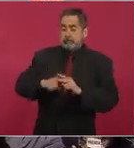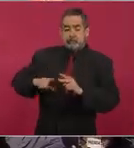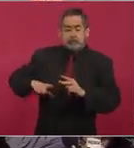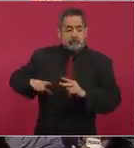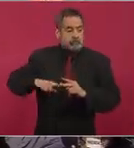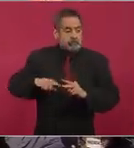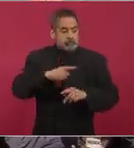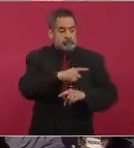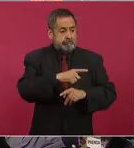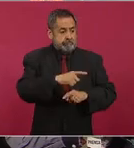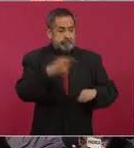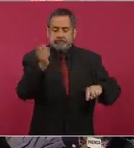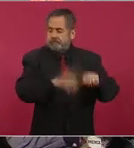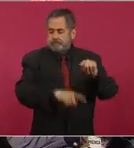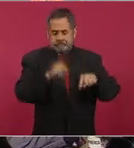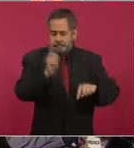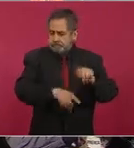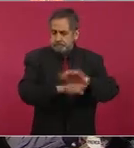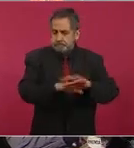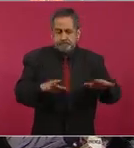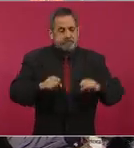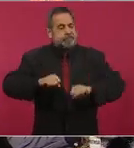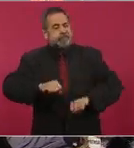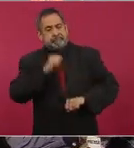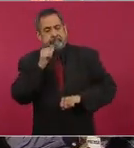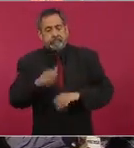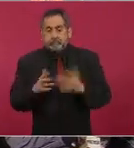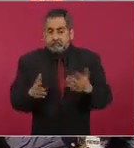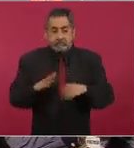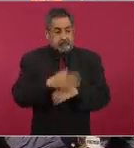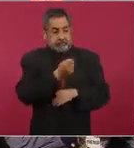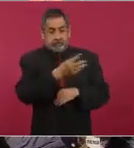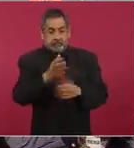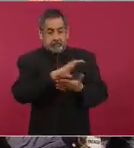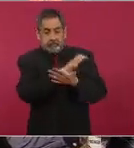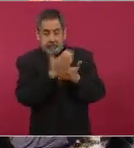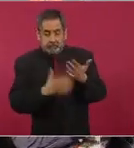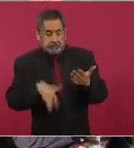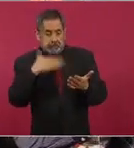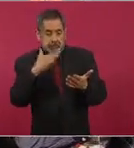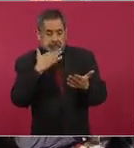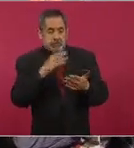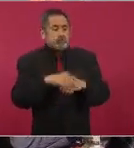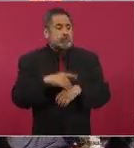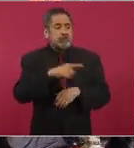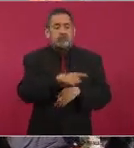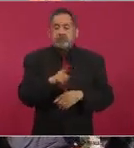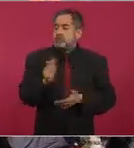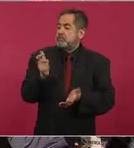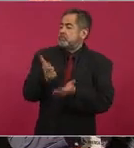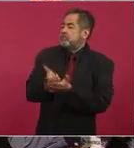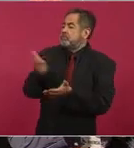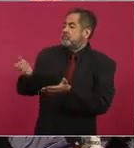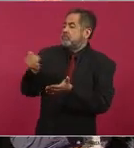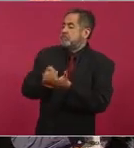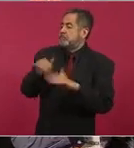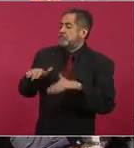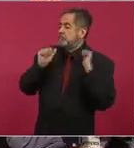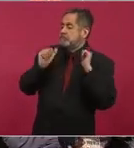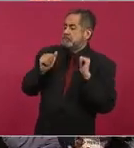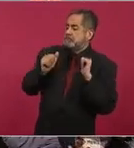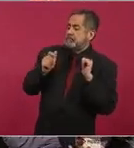perdieron privilegios. Algunos por los contratos que tenían y otros por los pagos de los impuestos que antes evadían.